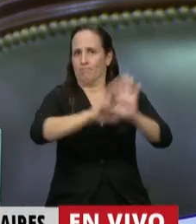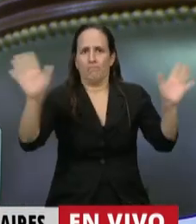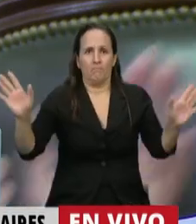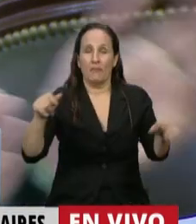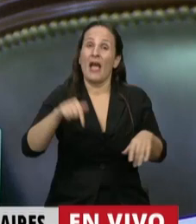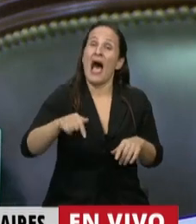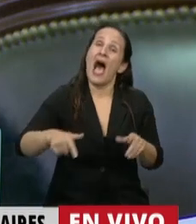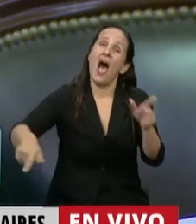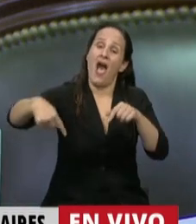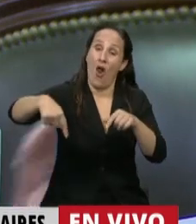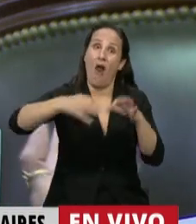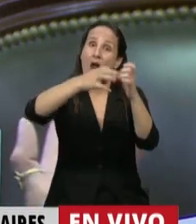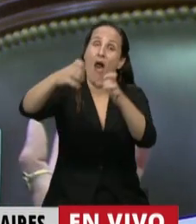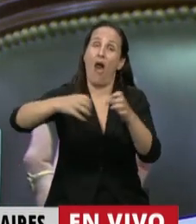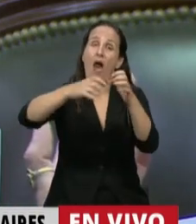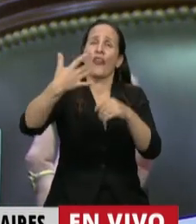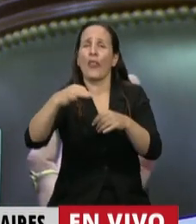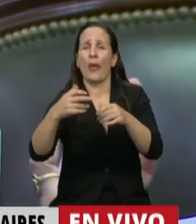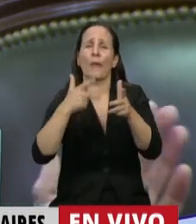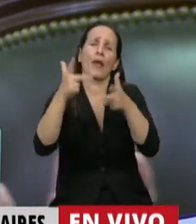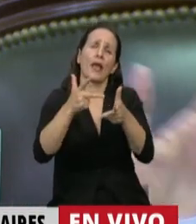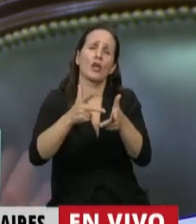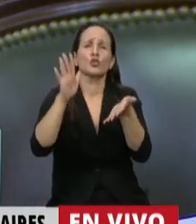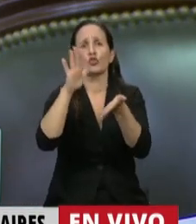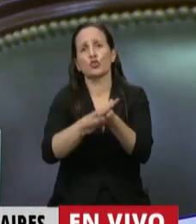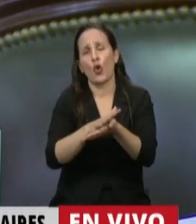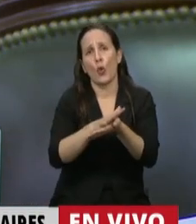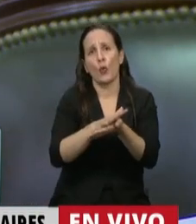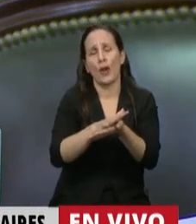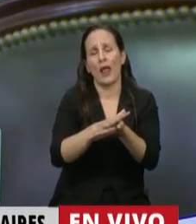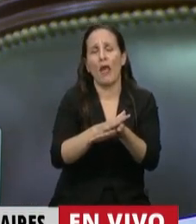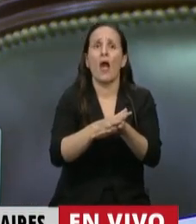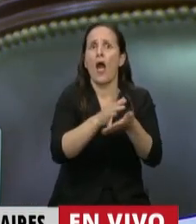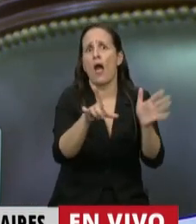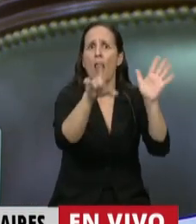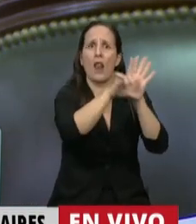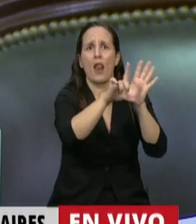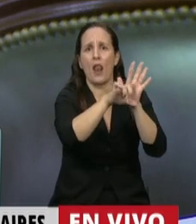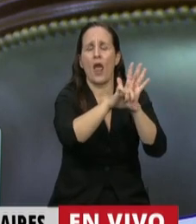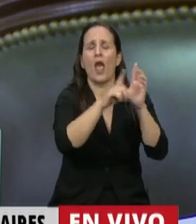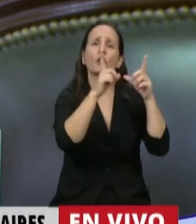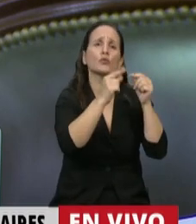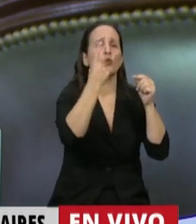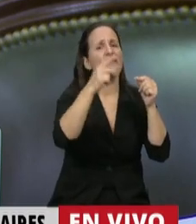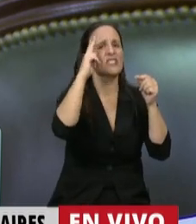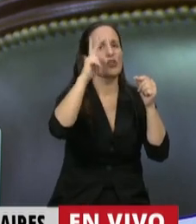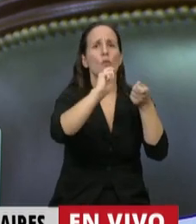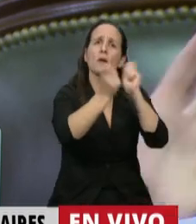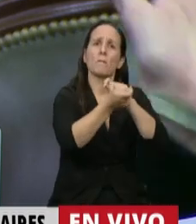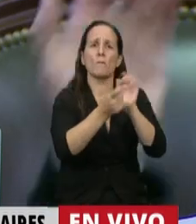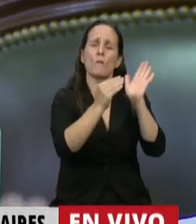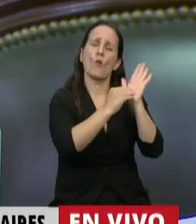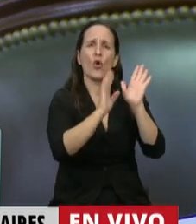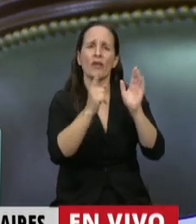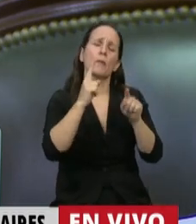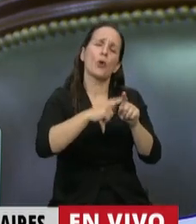quieren convencer de que entonces hay que discutir que hay que modificar el artículo 109 para reconocer